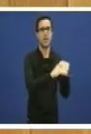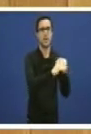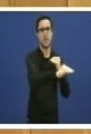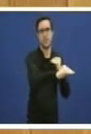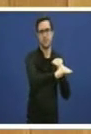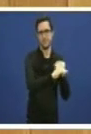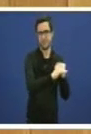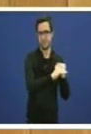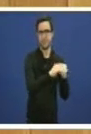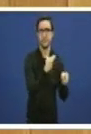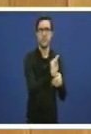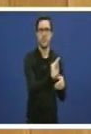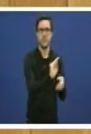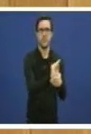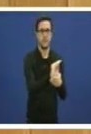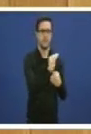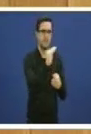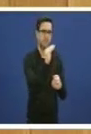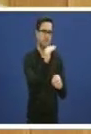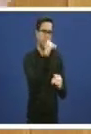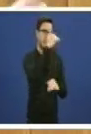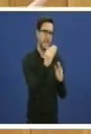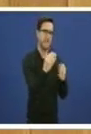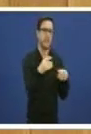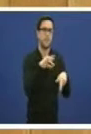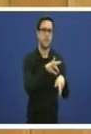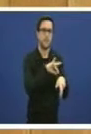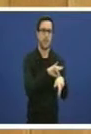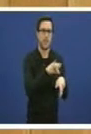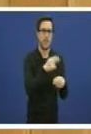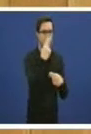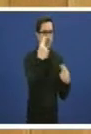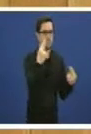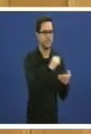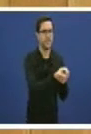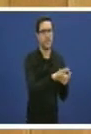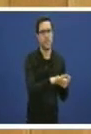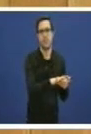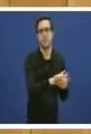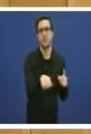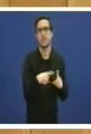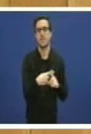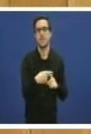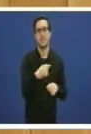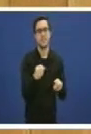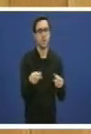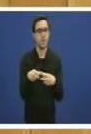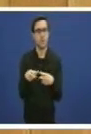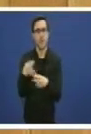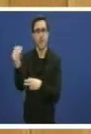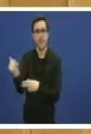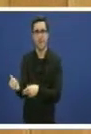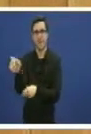da sanidade pública galega a terceira evitar que os parados de longa duración aos que a Seguridade Social do de baixa